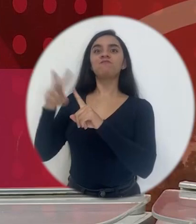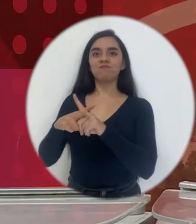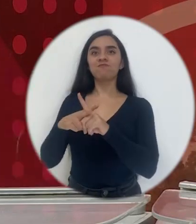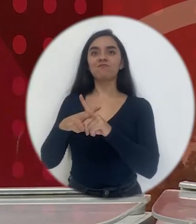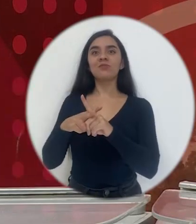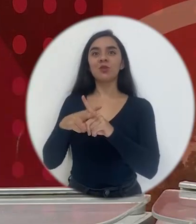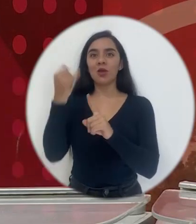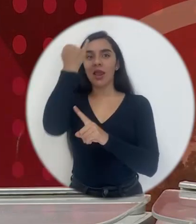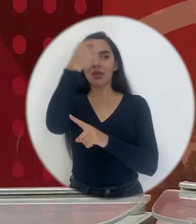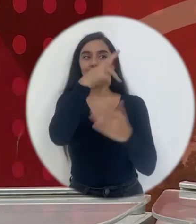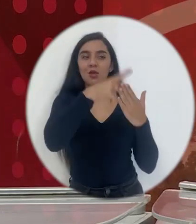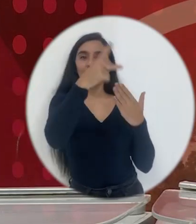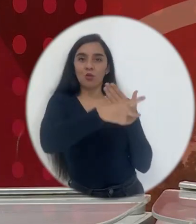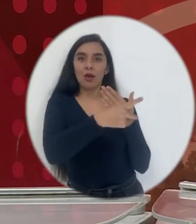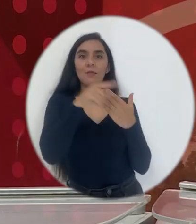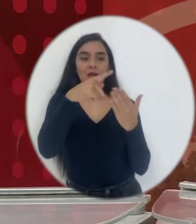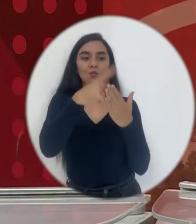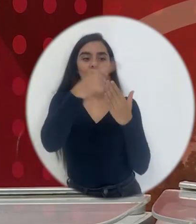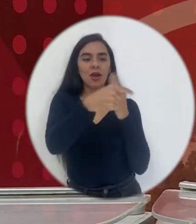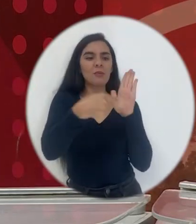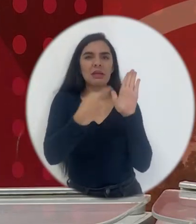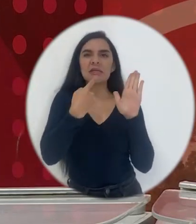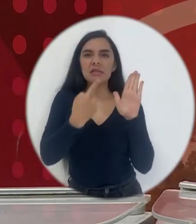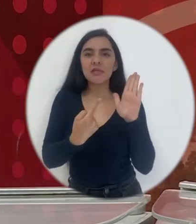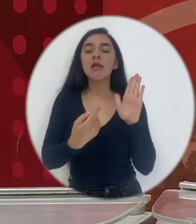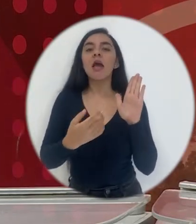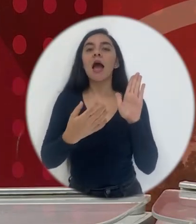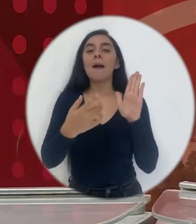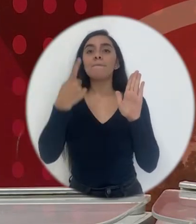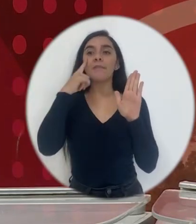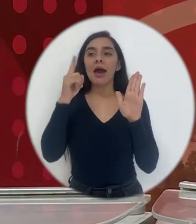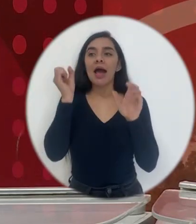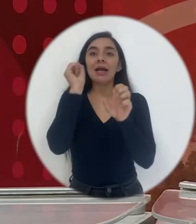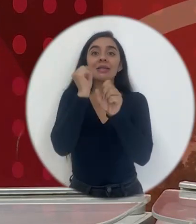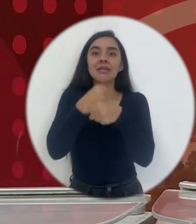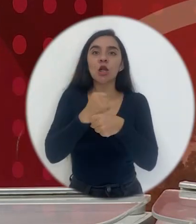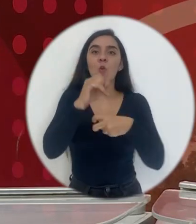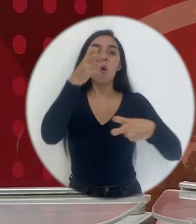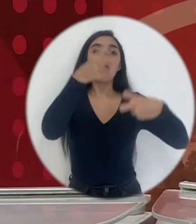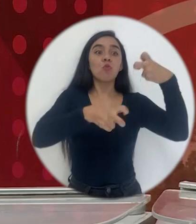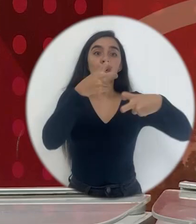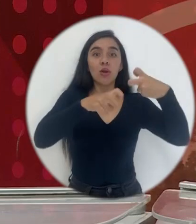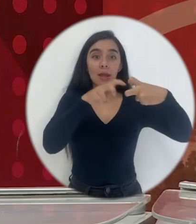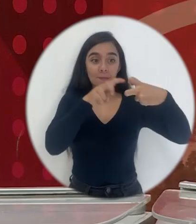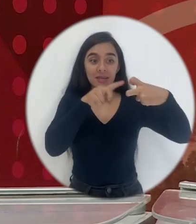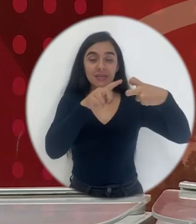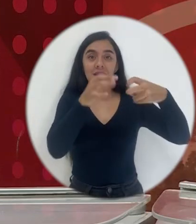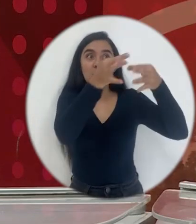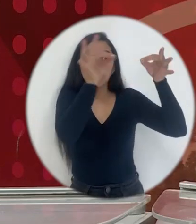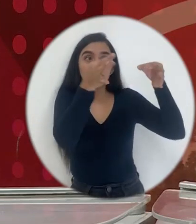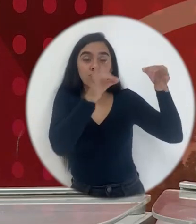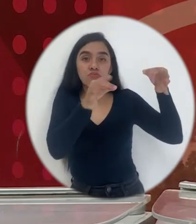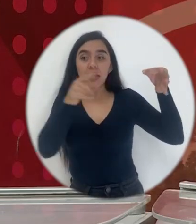del programa, ¿verdad? Que es dedicado a problemas que comprendan, que se metan en la situación y que el estudiante